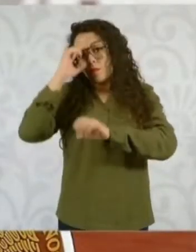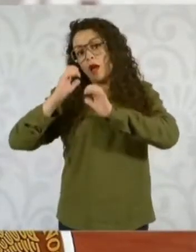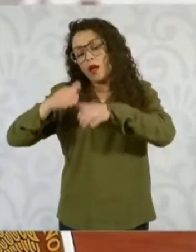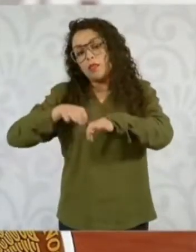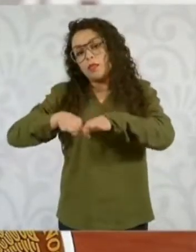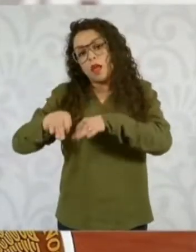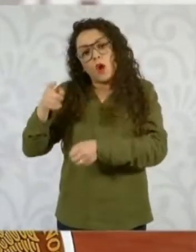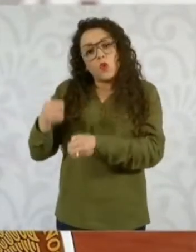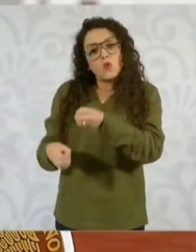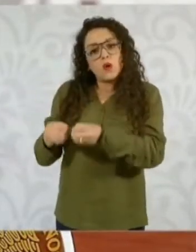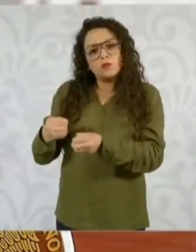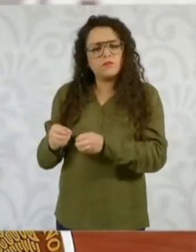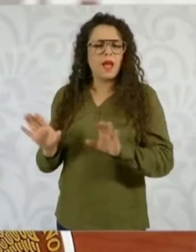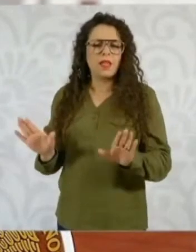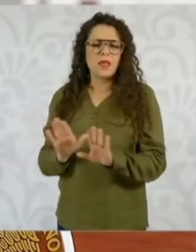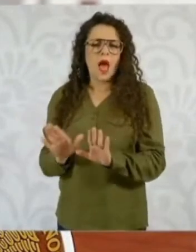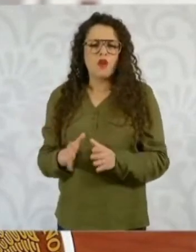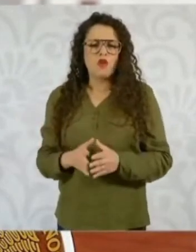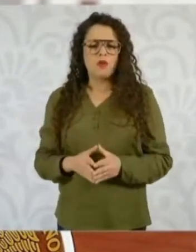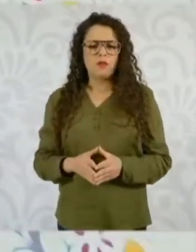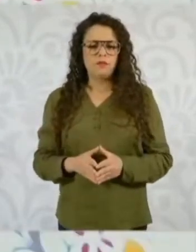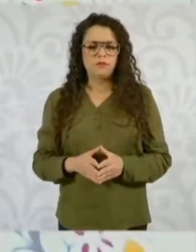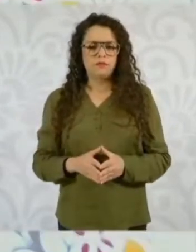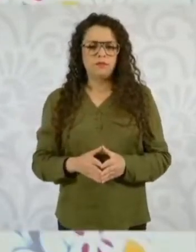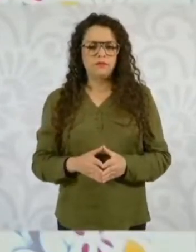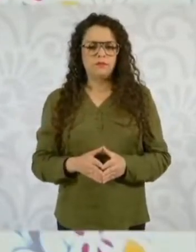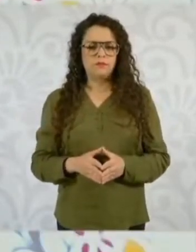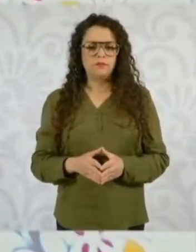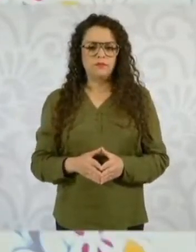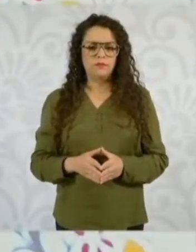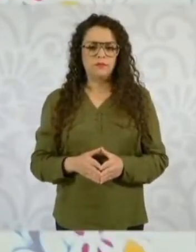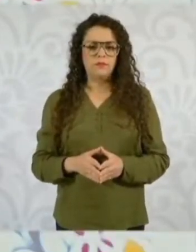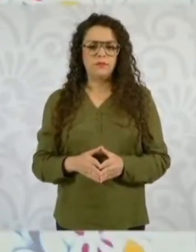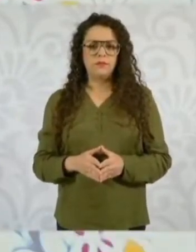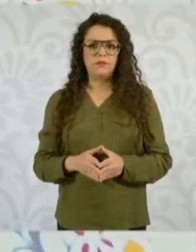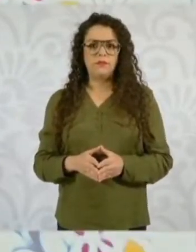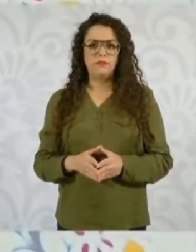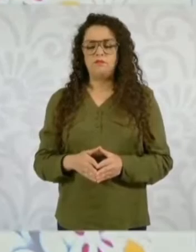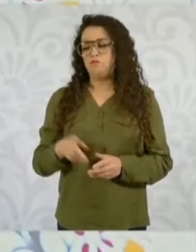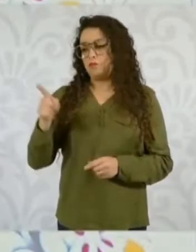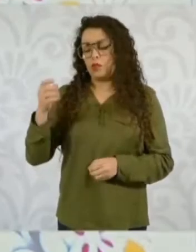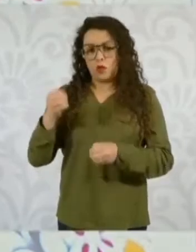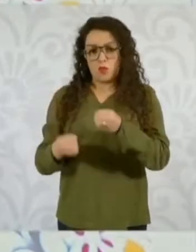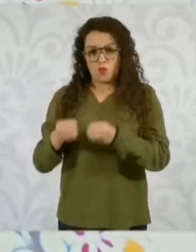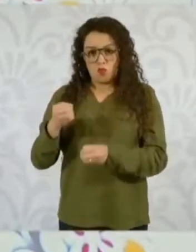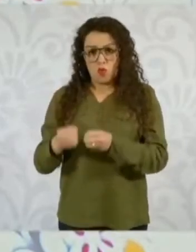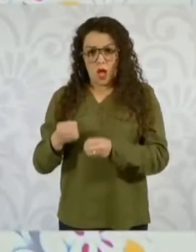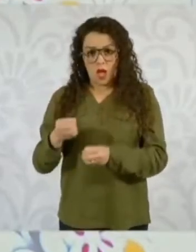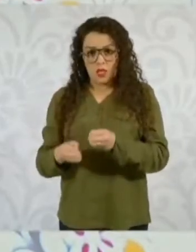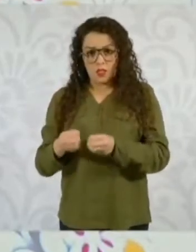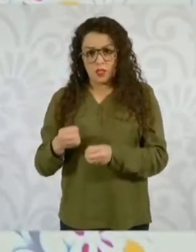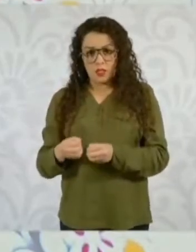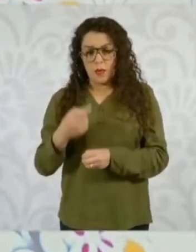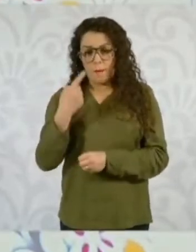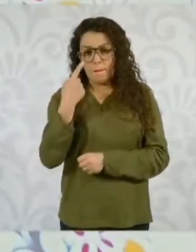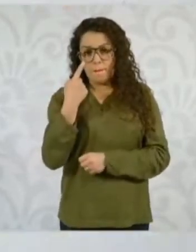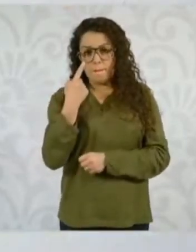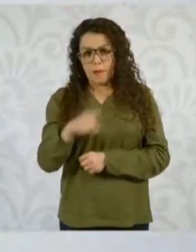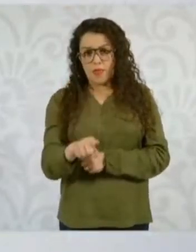¿A quién va a responder ese juez? Al pueblo, porque el pueblo lo eligió.